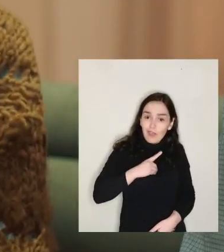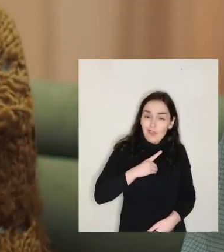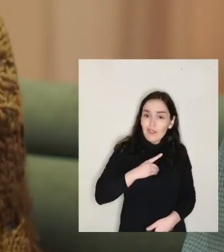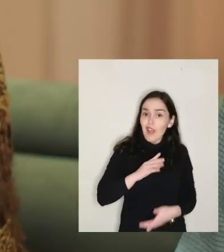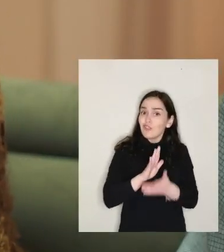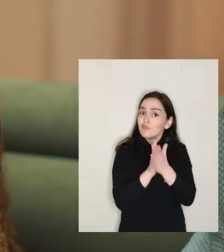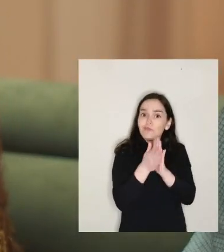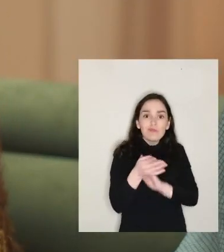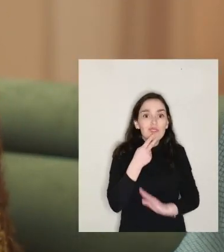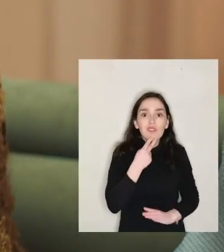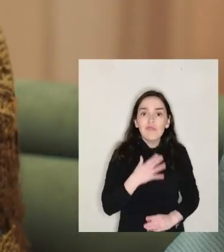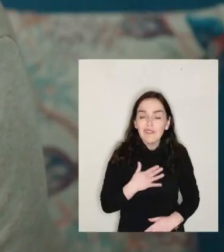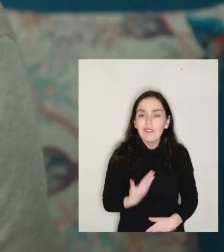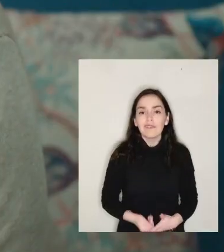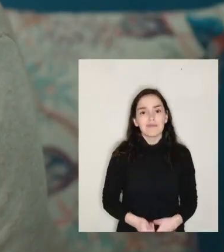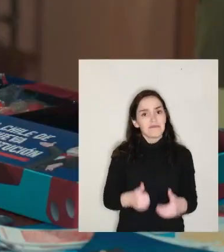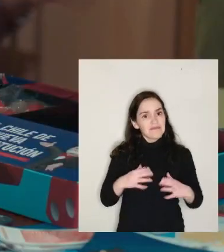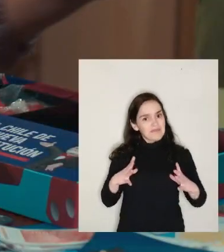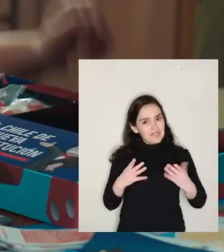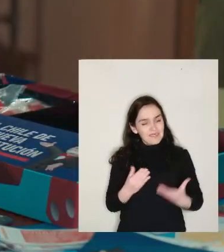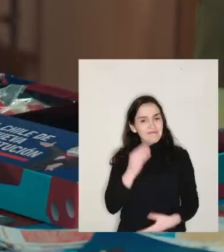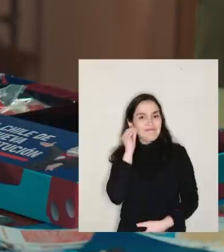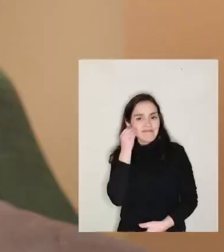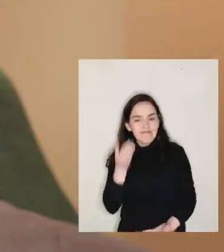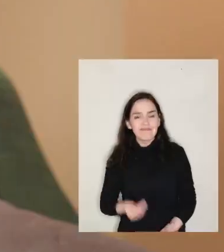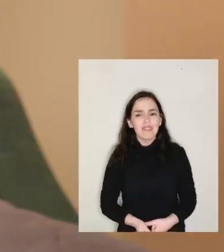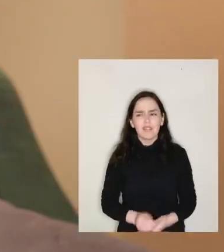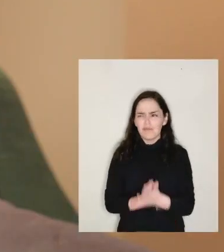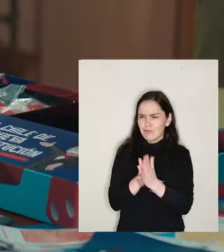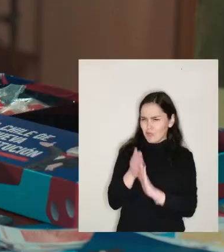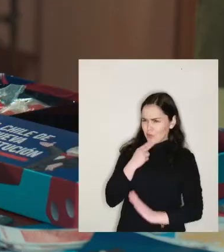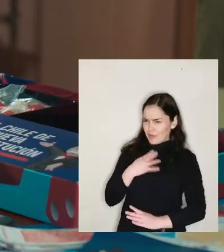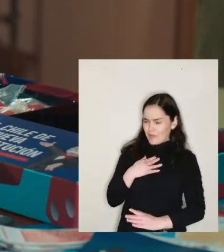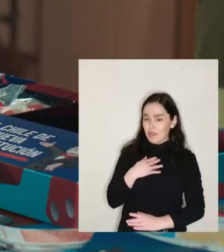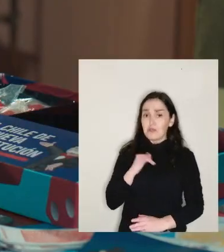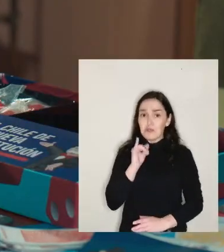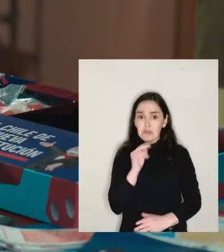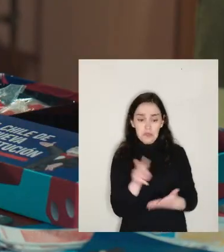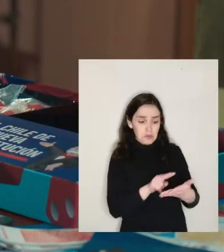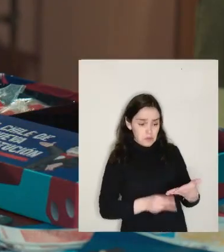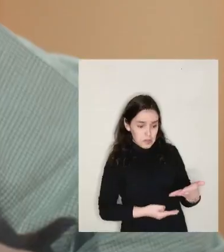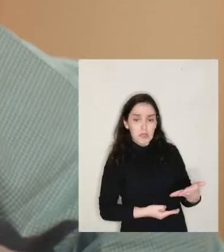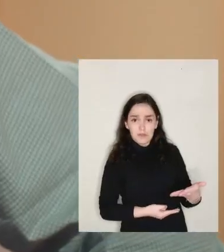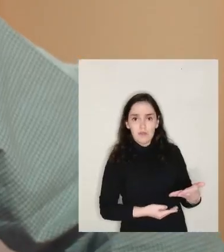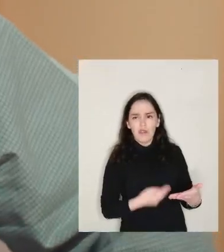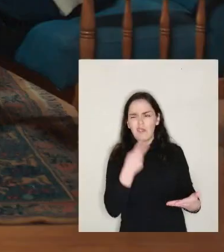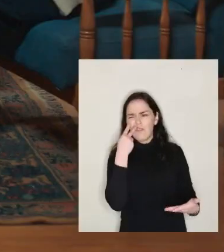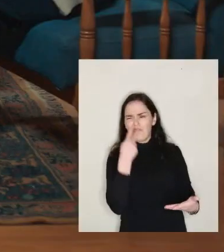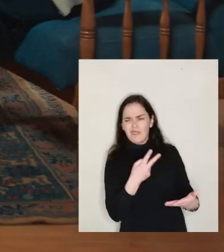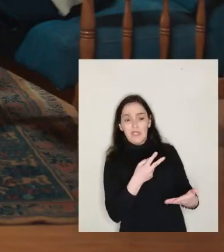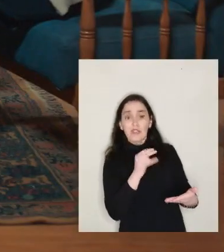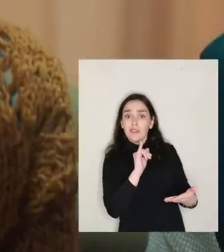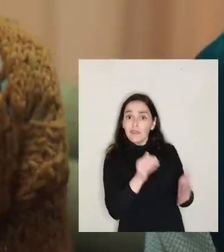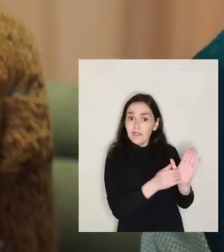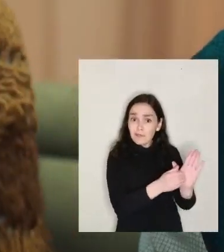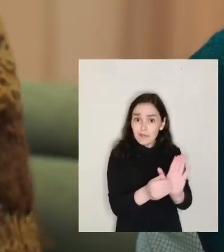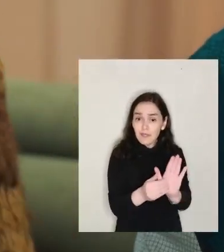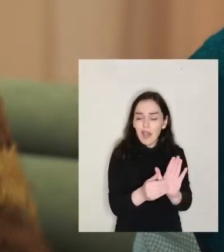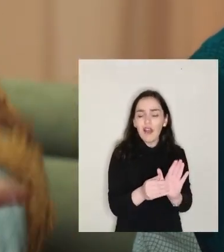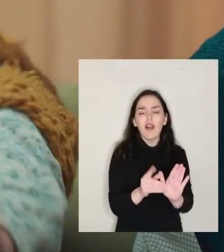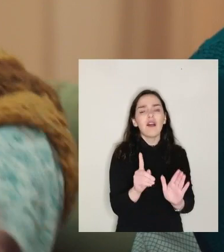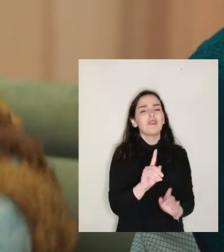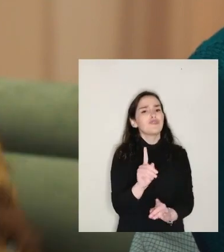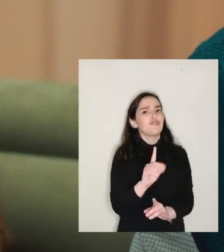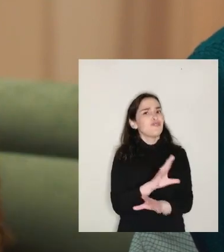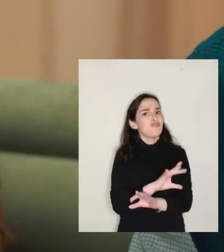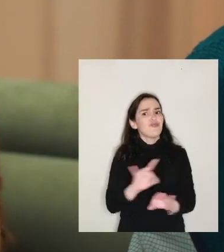digna de por vida. ¡Felicitaciones, Yaya! ¿De por vida? ¿Pero si eso dice, postata? ¿Ariel? ¡Sí, mira! Ah, no, no,